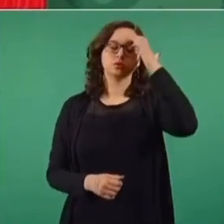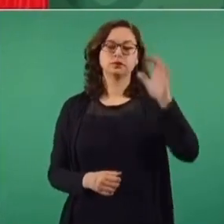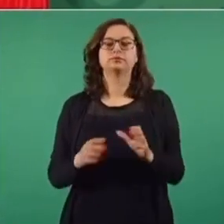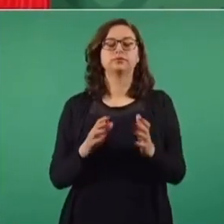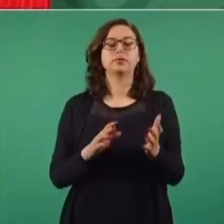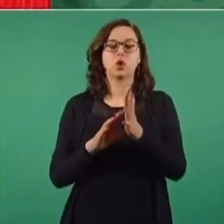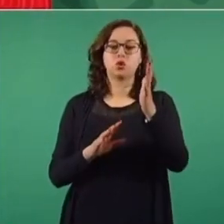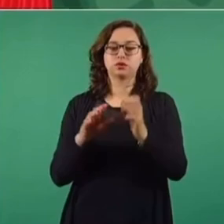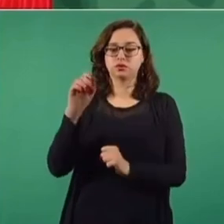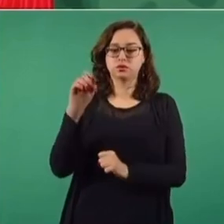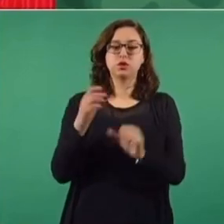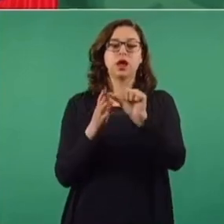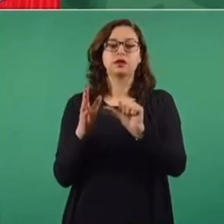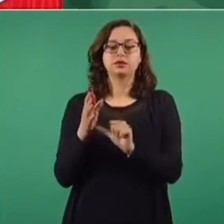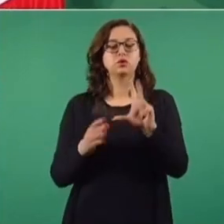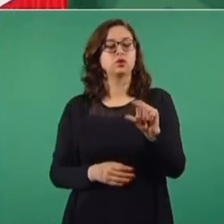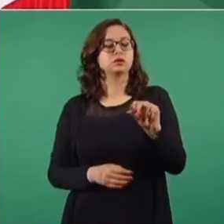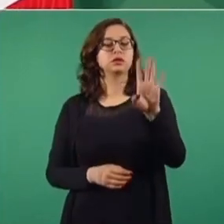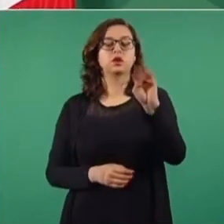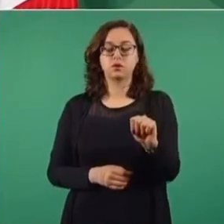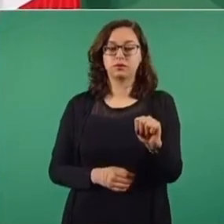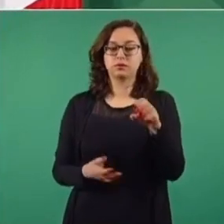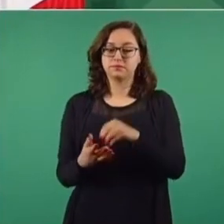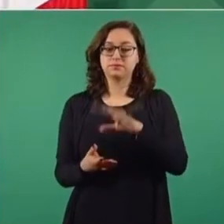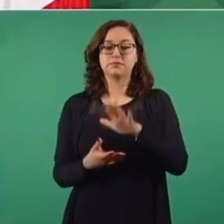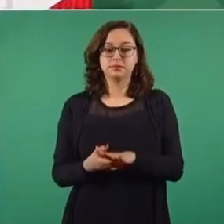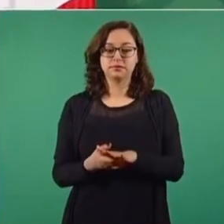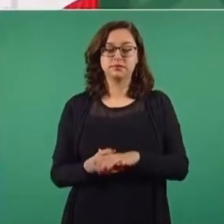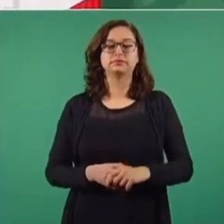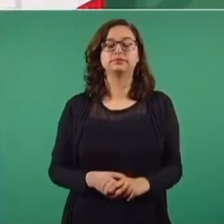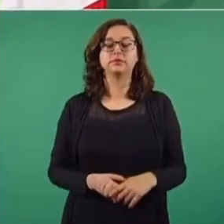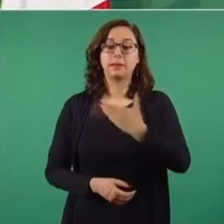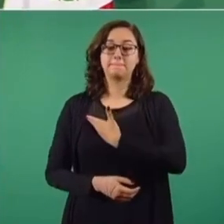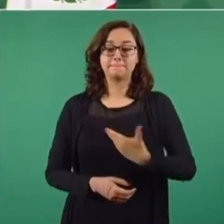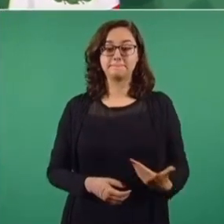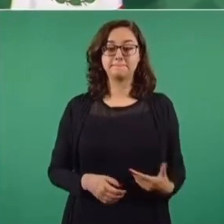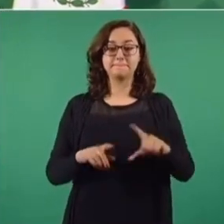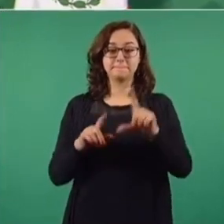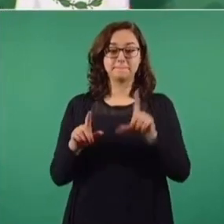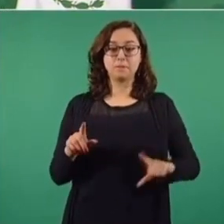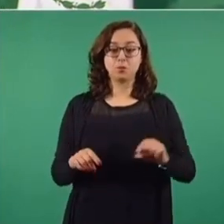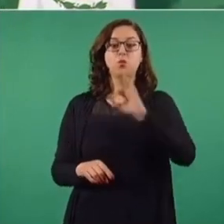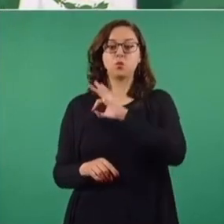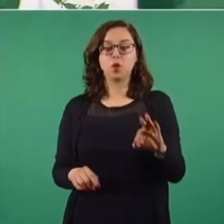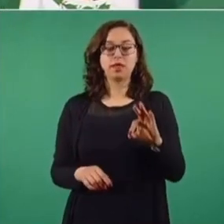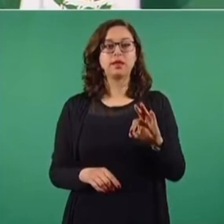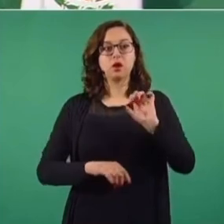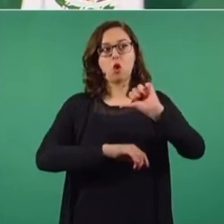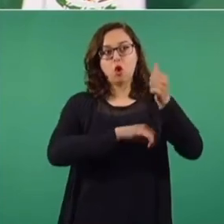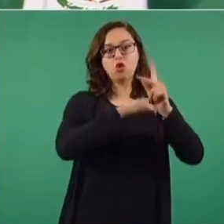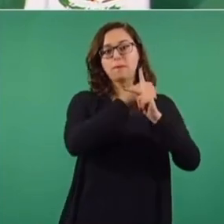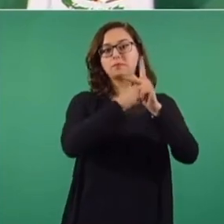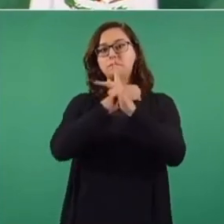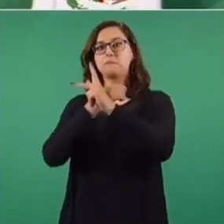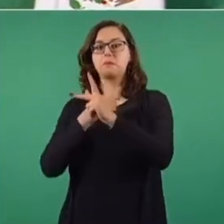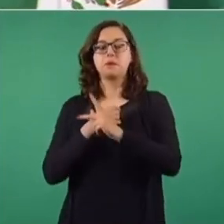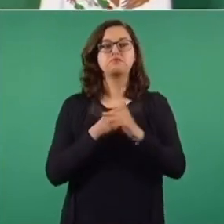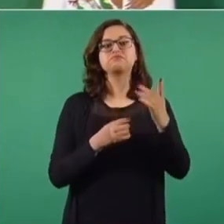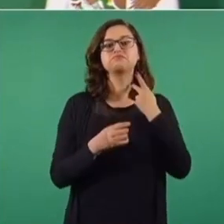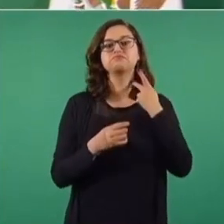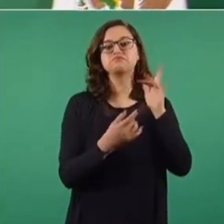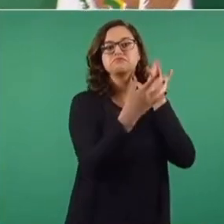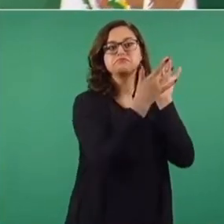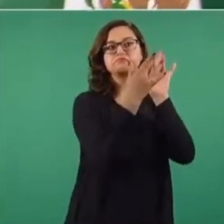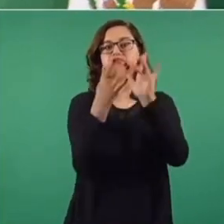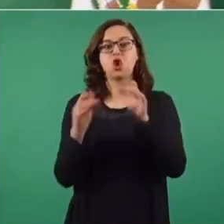de nuestra Constitución se establece que el presidente tiene la facultad de aplicar una política exterior basada